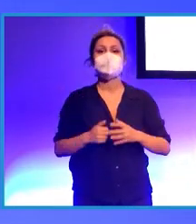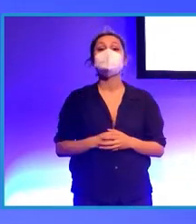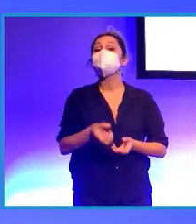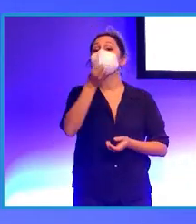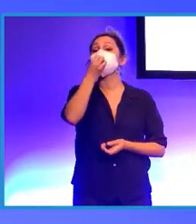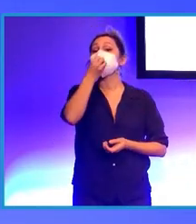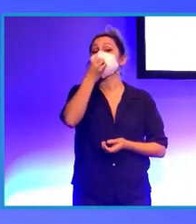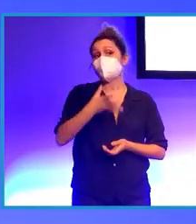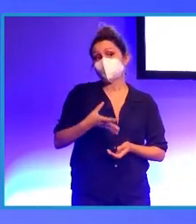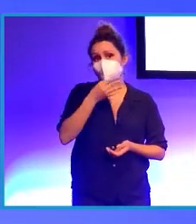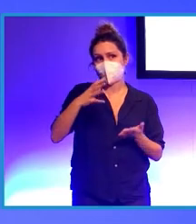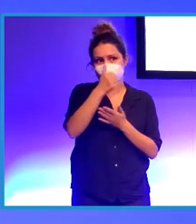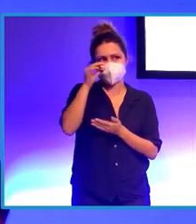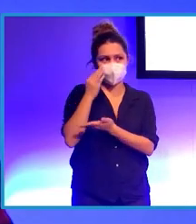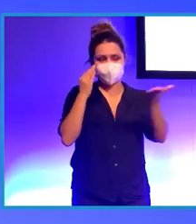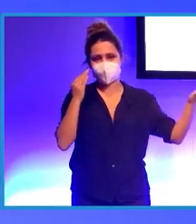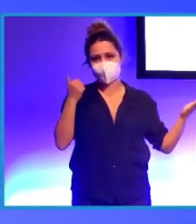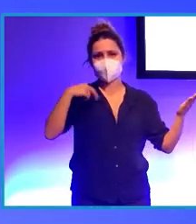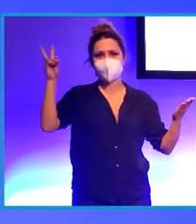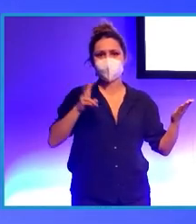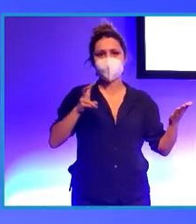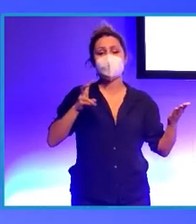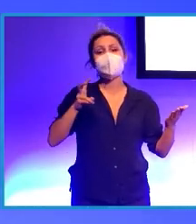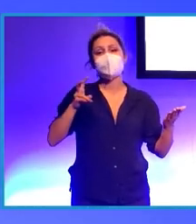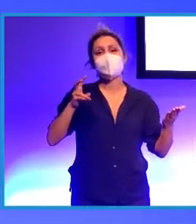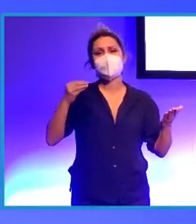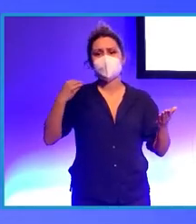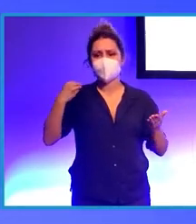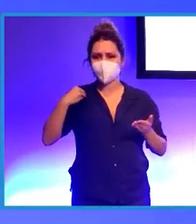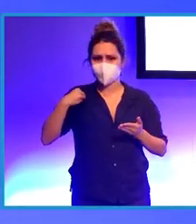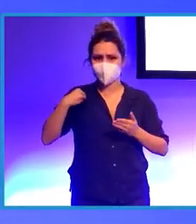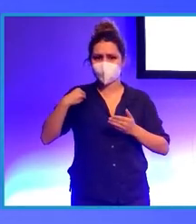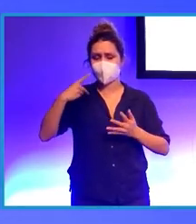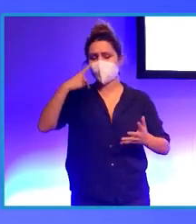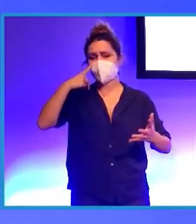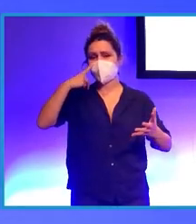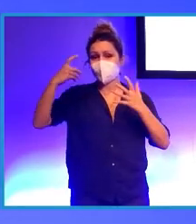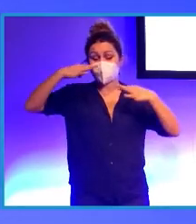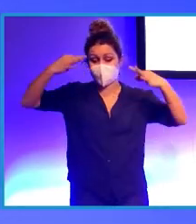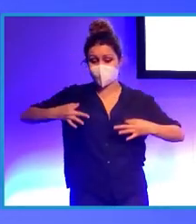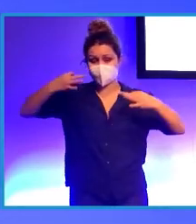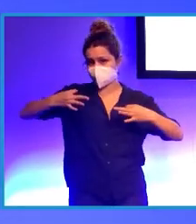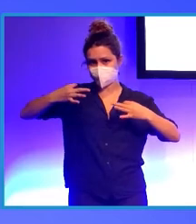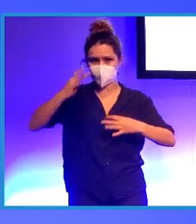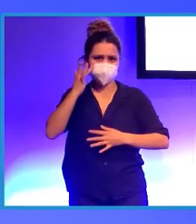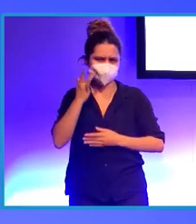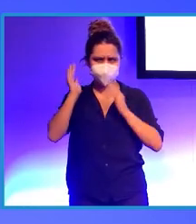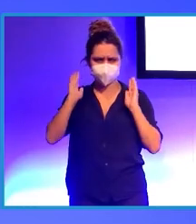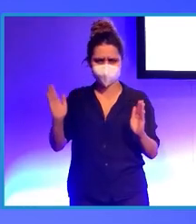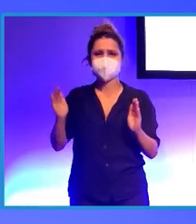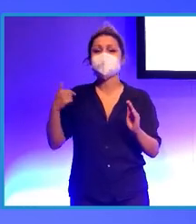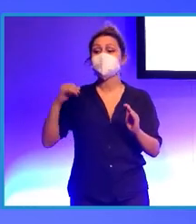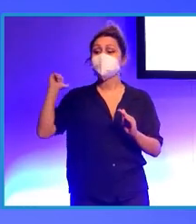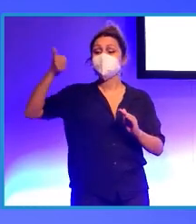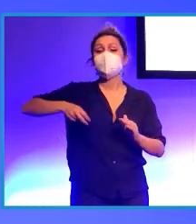Muy buenas a todos. Yo vengo de la infoarquitectura, del fotorrealismo, poliduro. Tengo una trayectoria